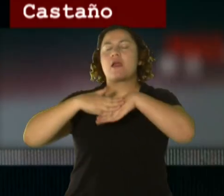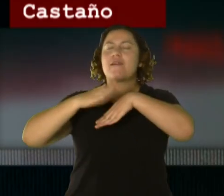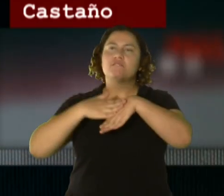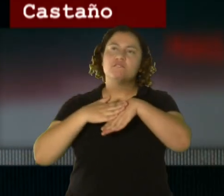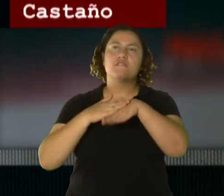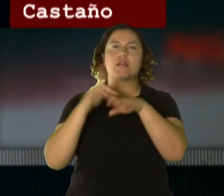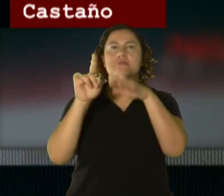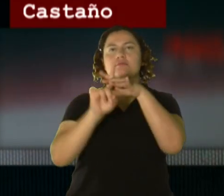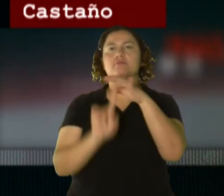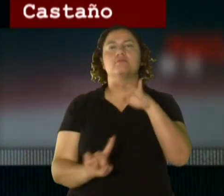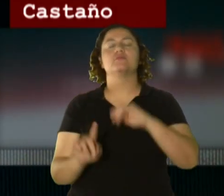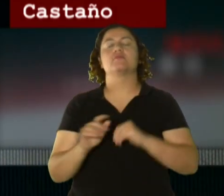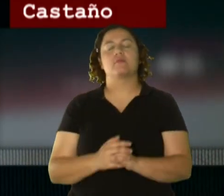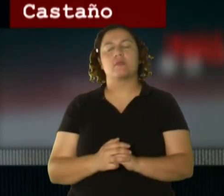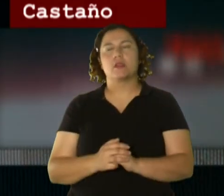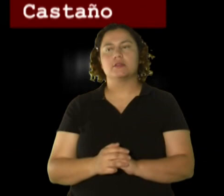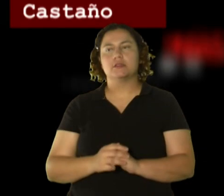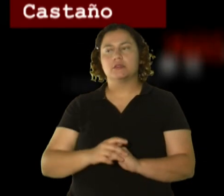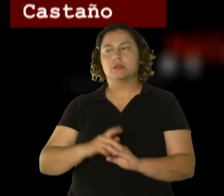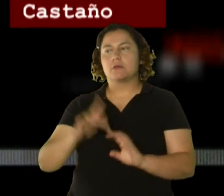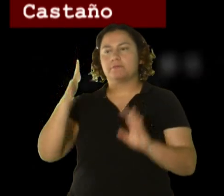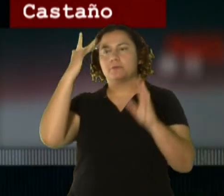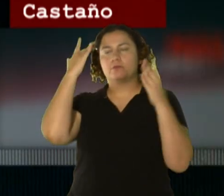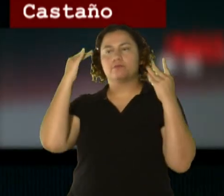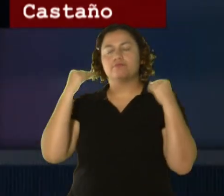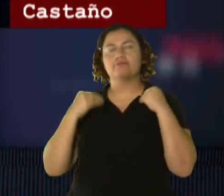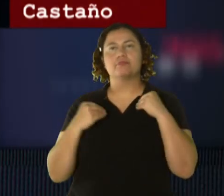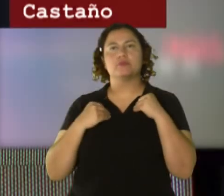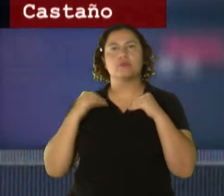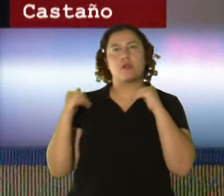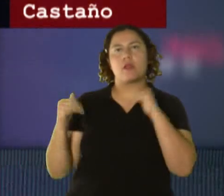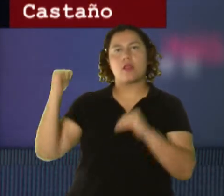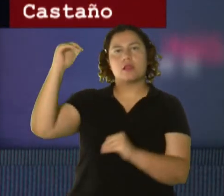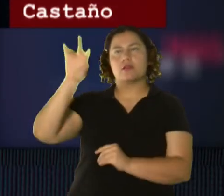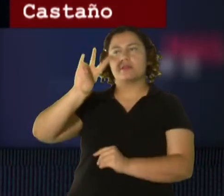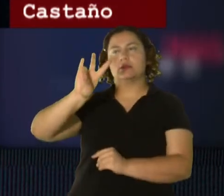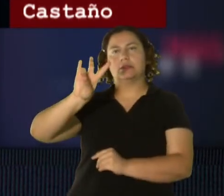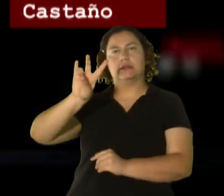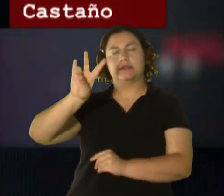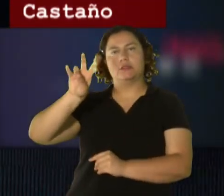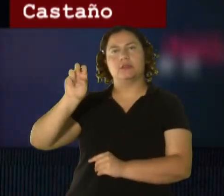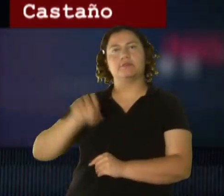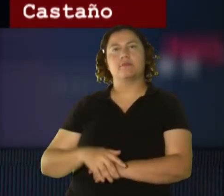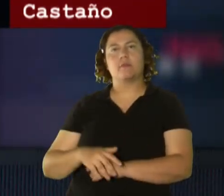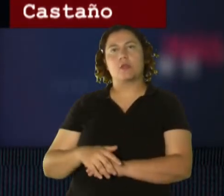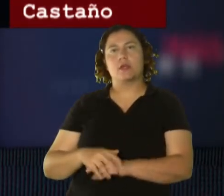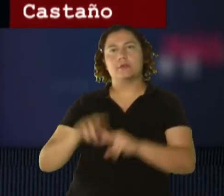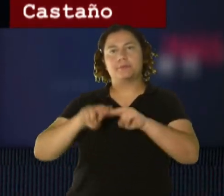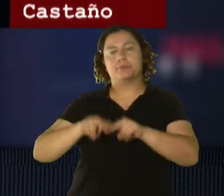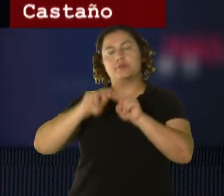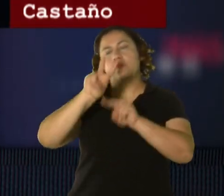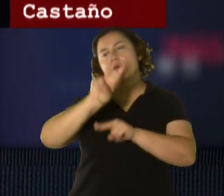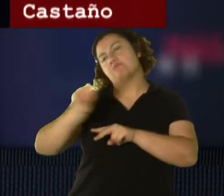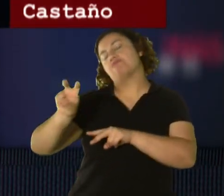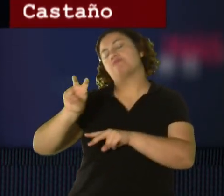las descripciones que nos dan los familiares, la estatura es aproximadamente de 7 pies, el peso del mismo es de 200 libras hasta